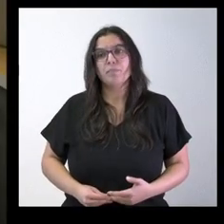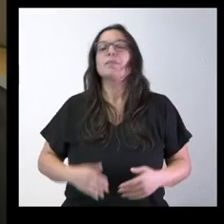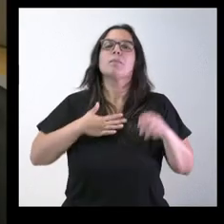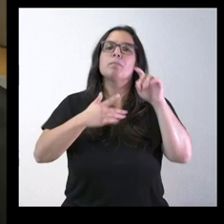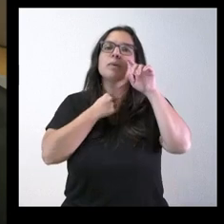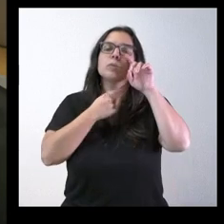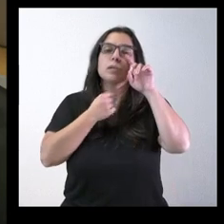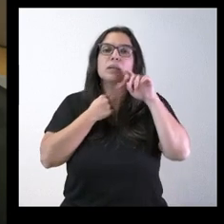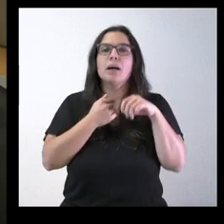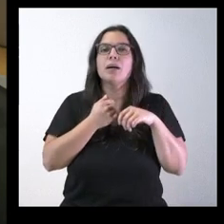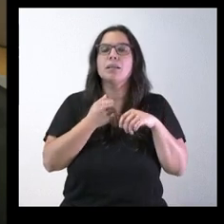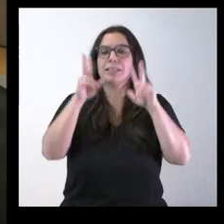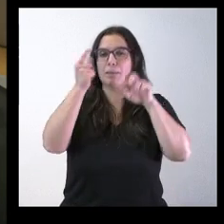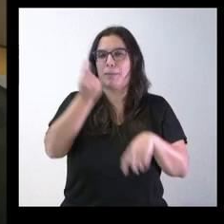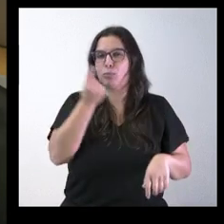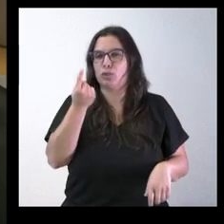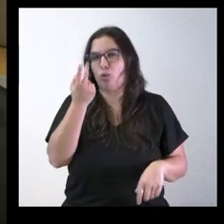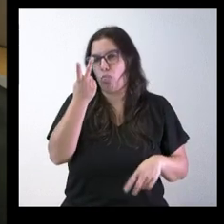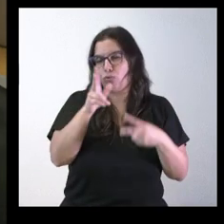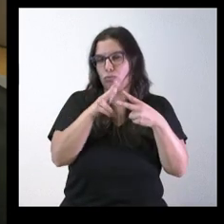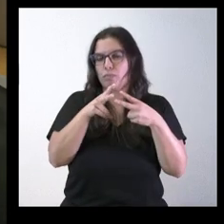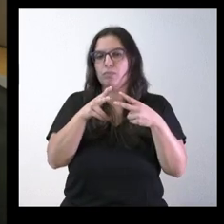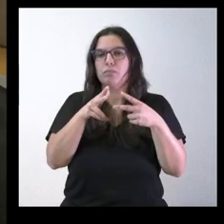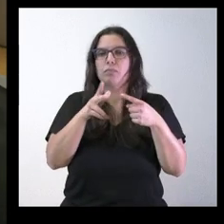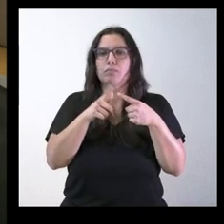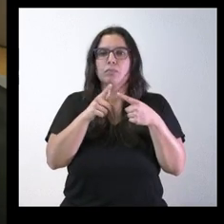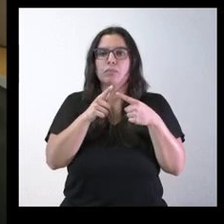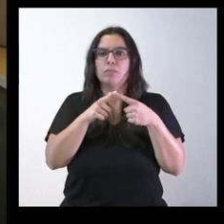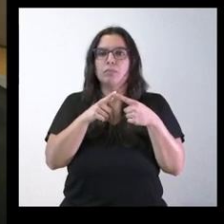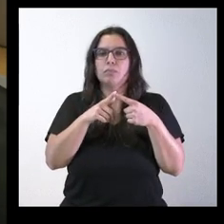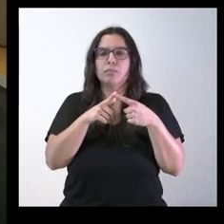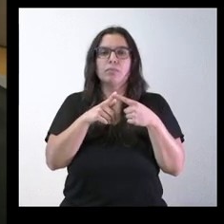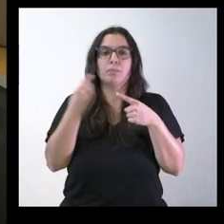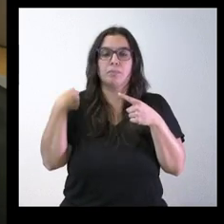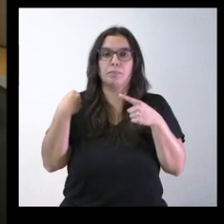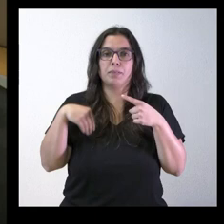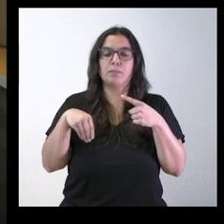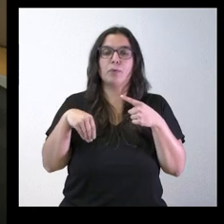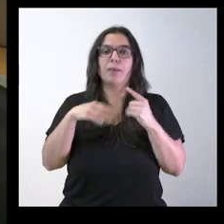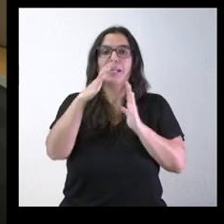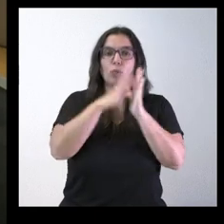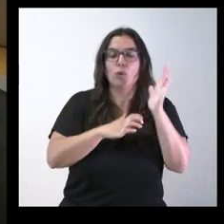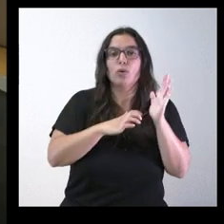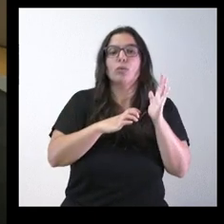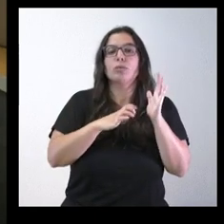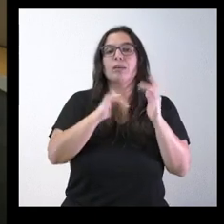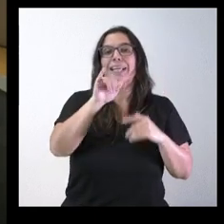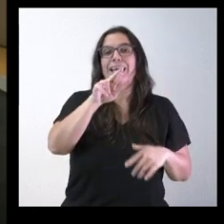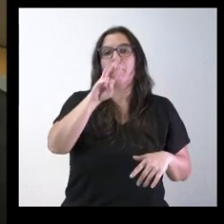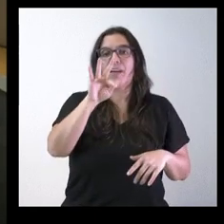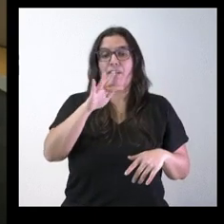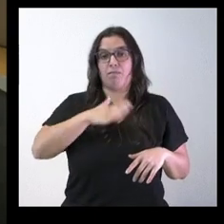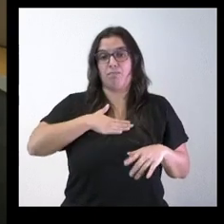un par de cuestiones sobre los presupuestos al hilo de la reducción la bonificación del IRPF de tramo autonómico